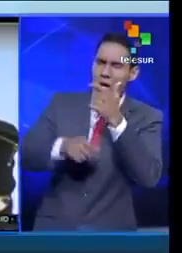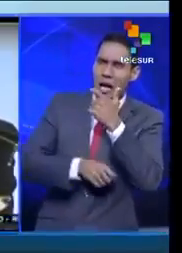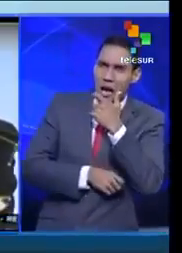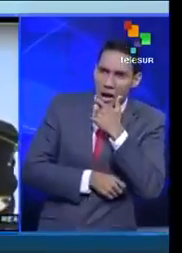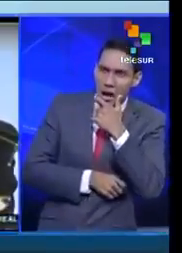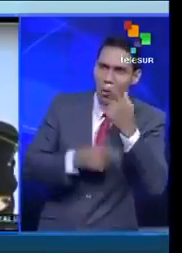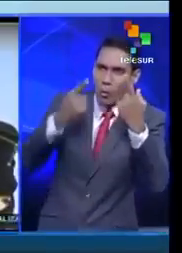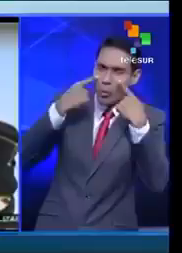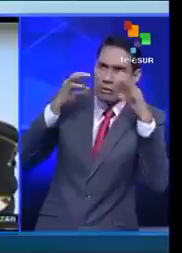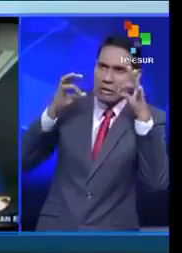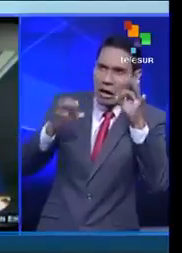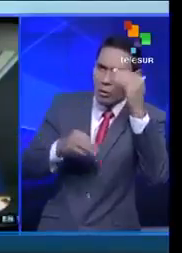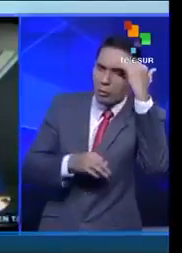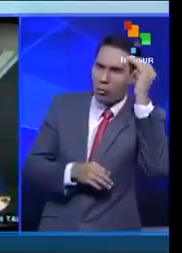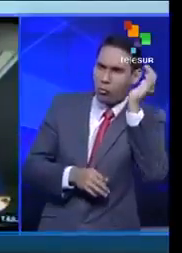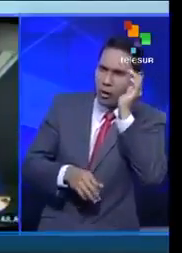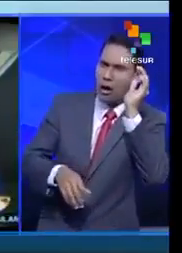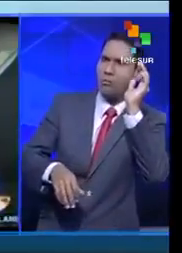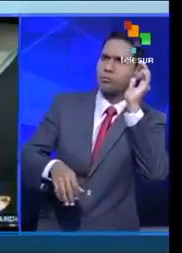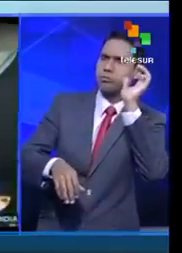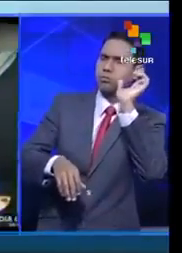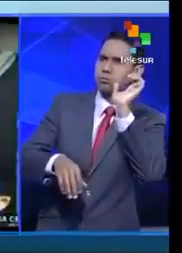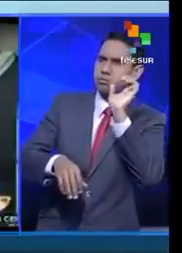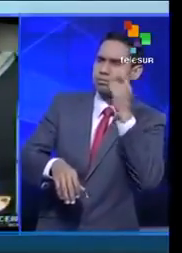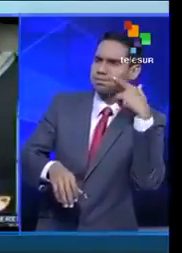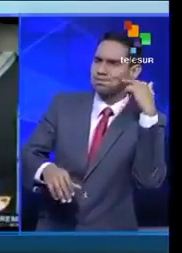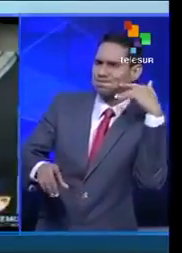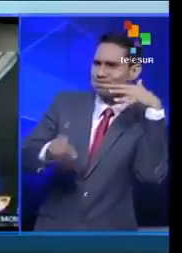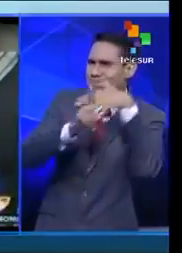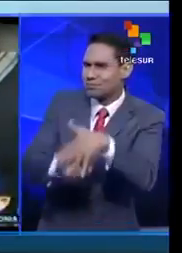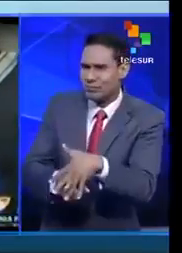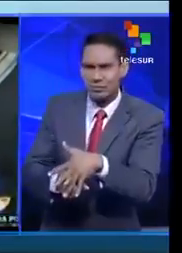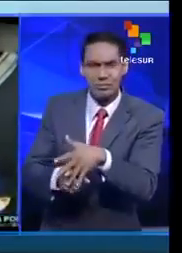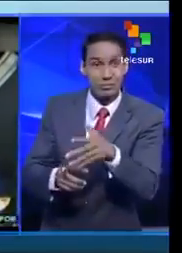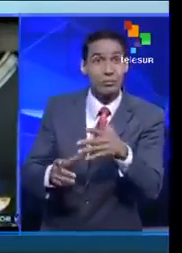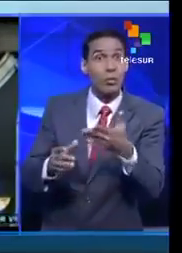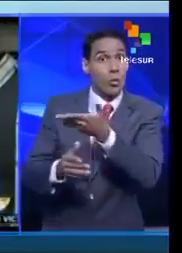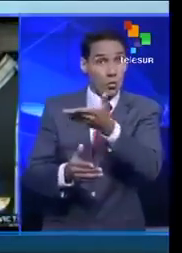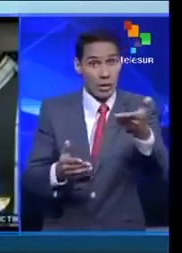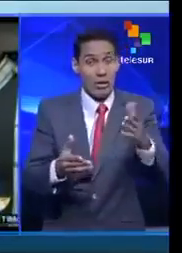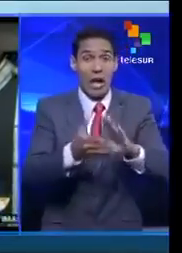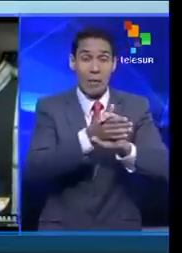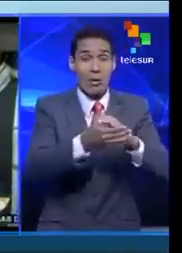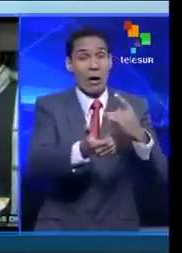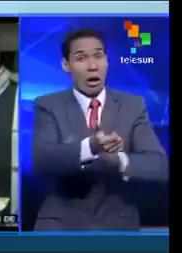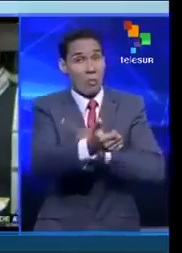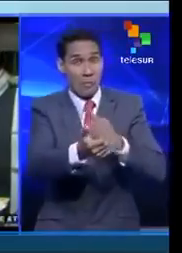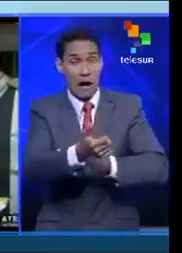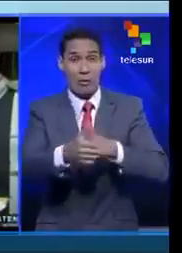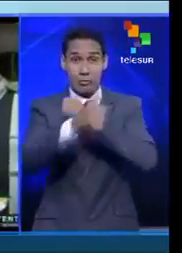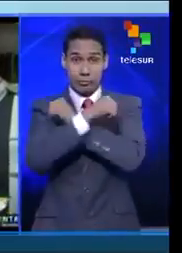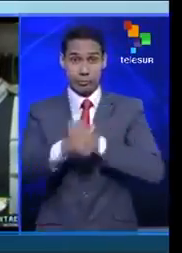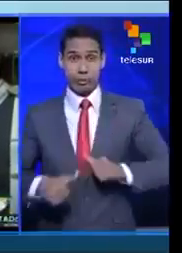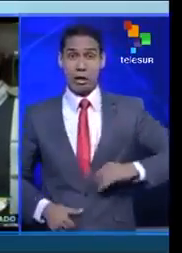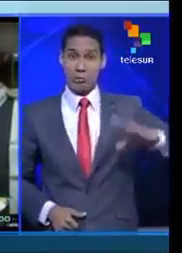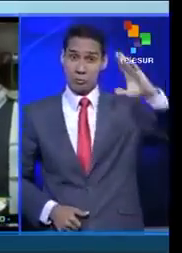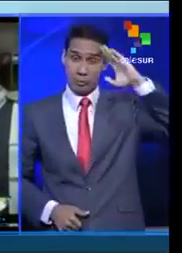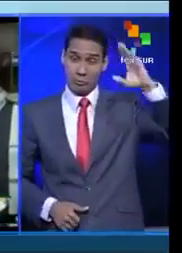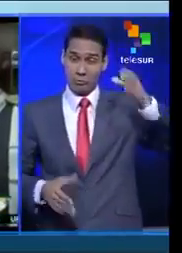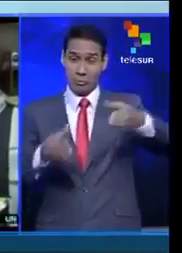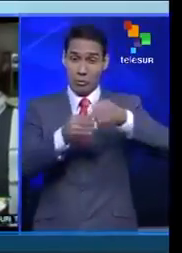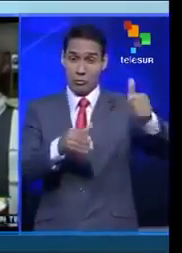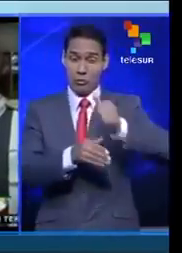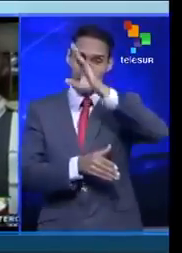a la compañera Dilma, Lula, PT, hermanos comandantes oficiales de las Fuerzas Armadas de Brasil,